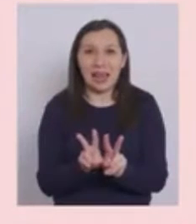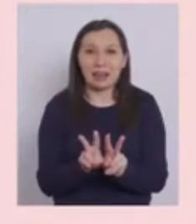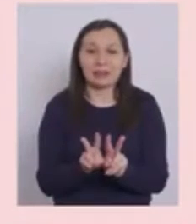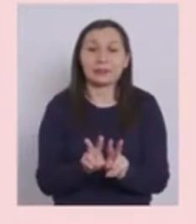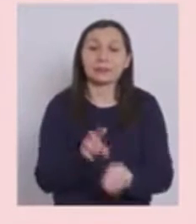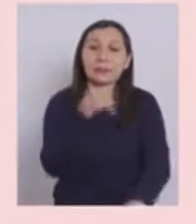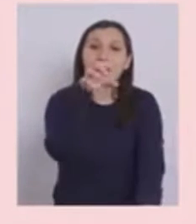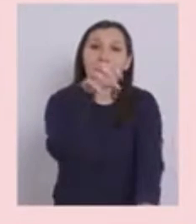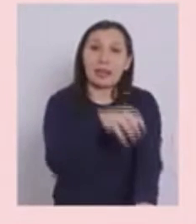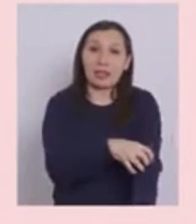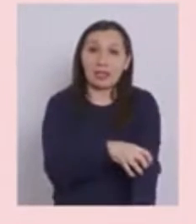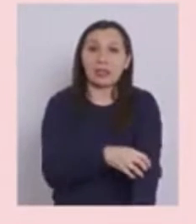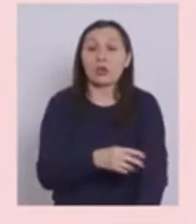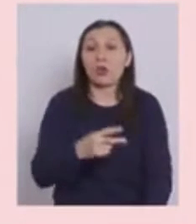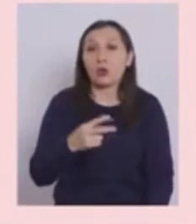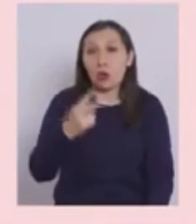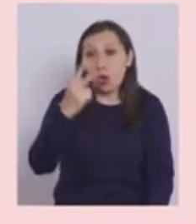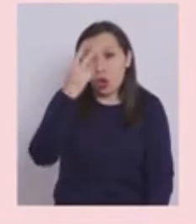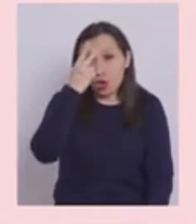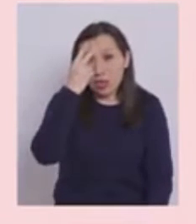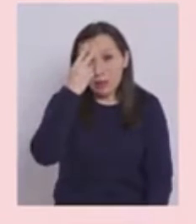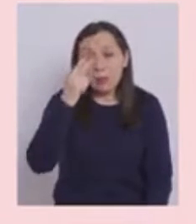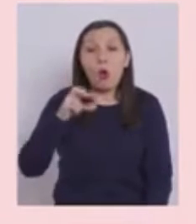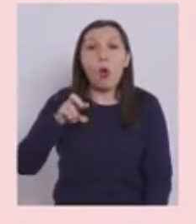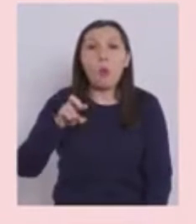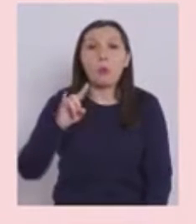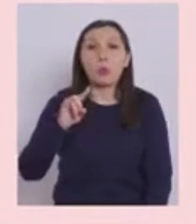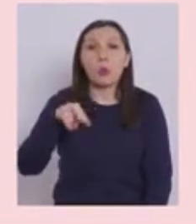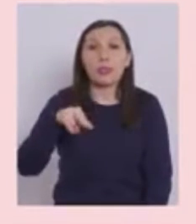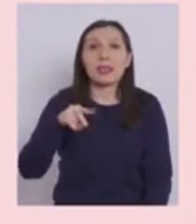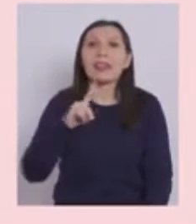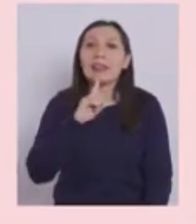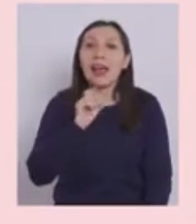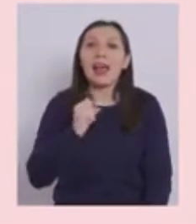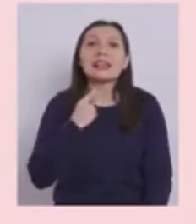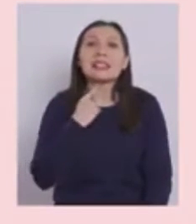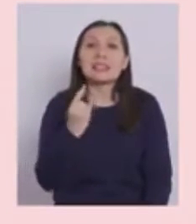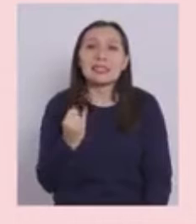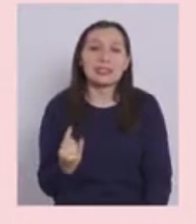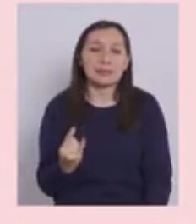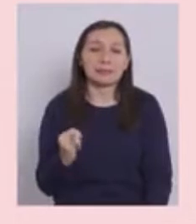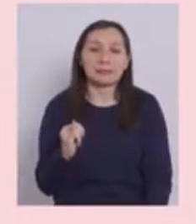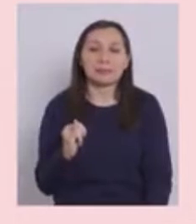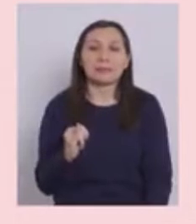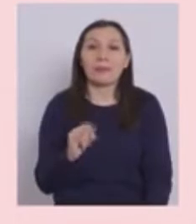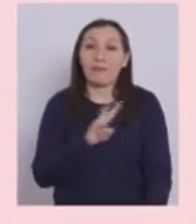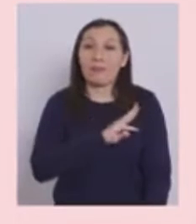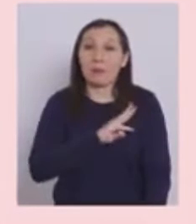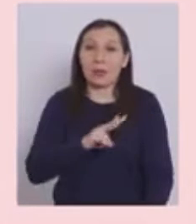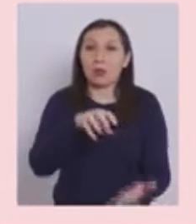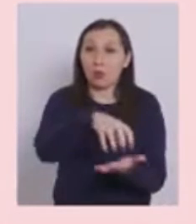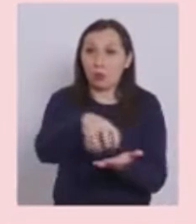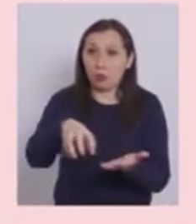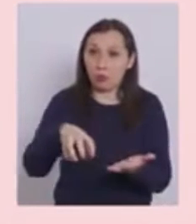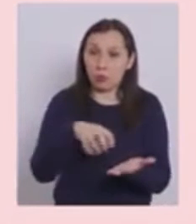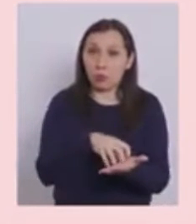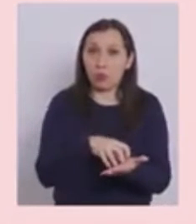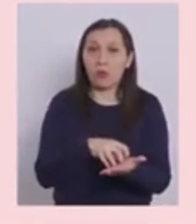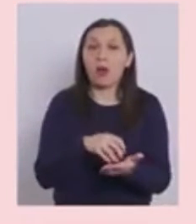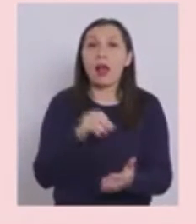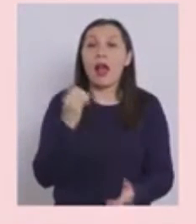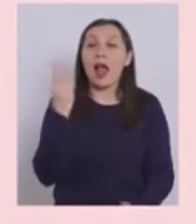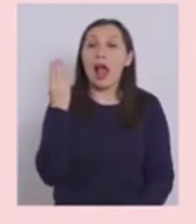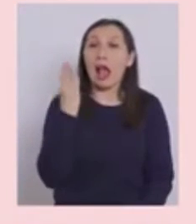En la región de Coquimbo, Punitaqui En la región de Valparaíso, las comunas de